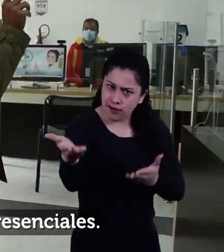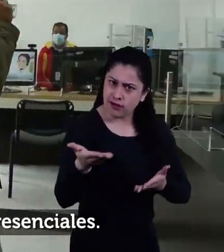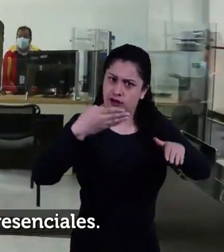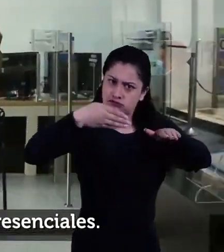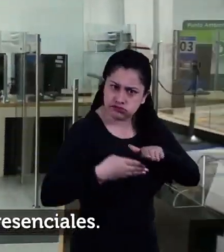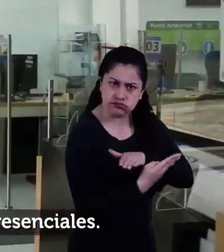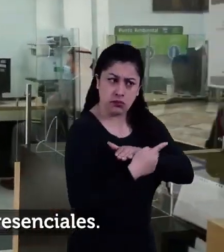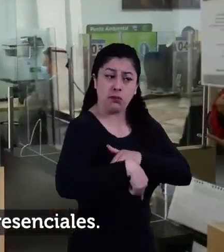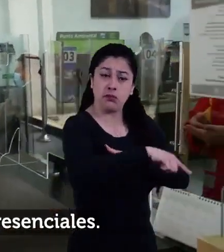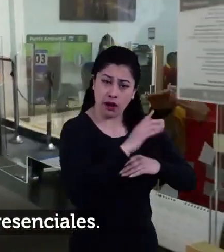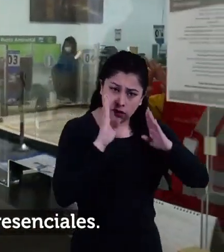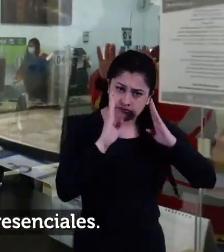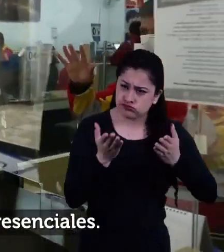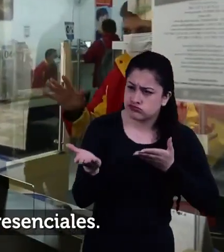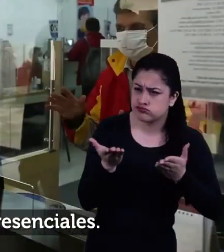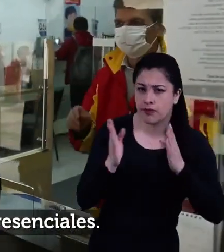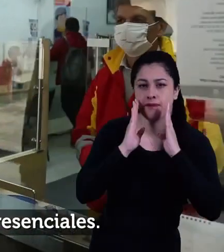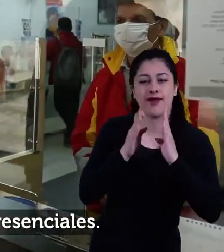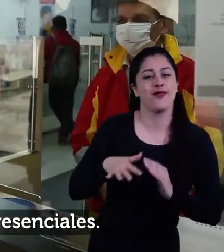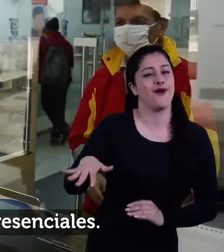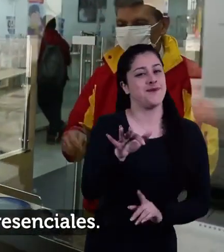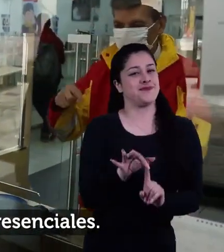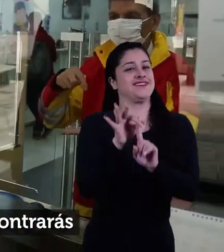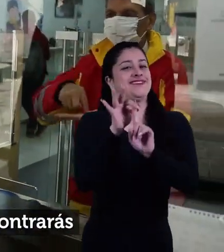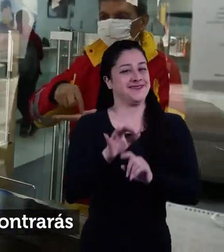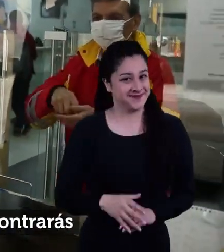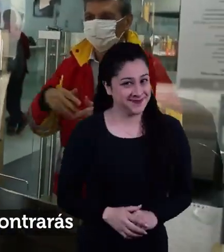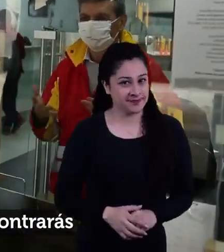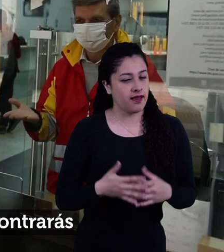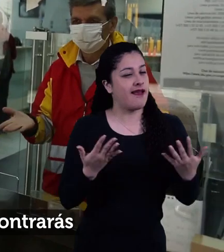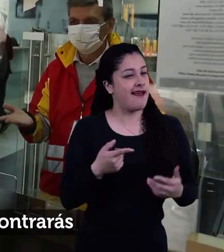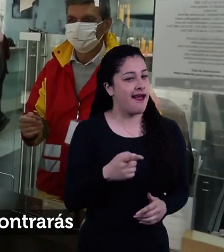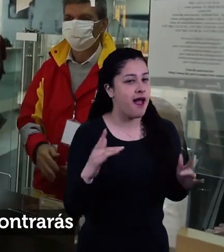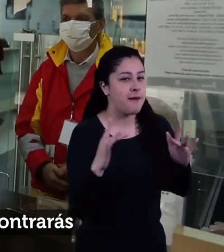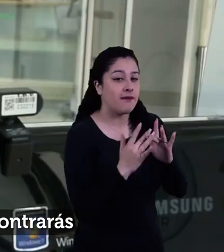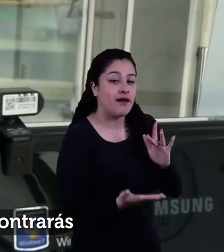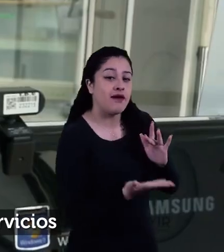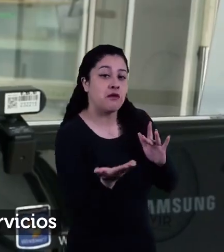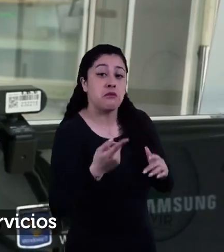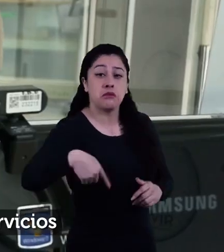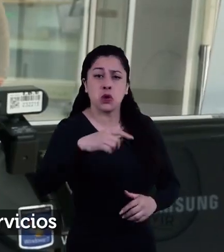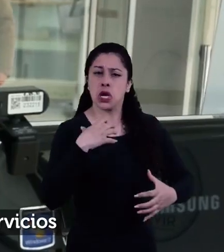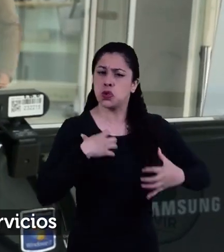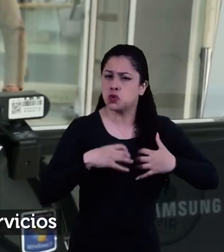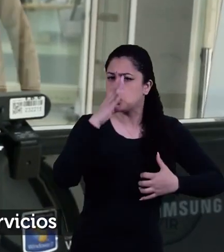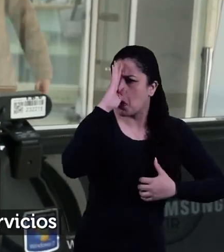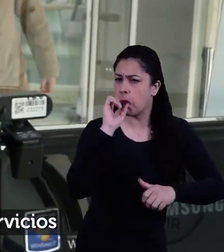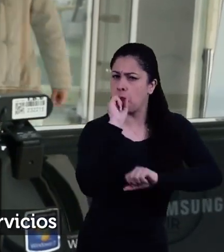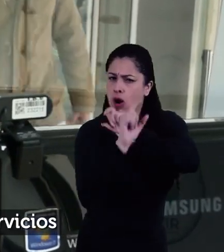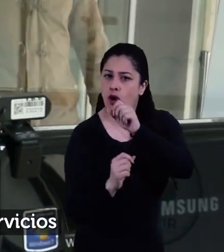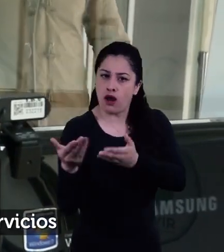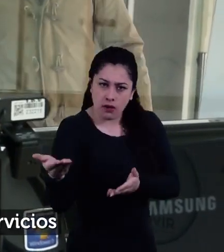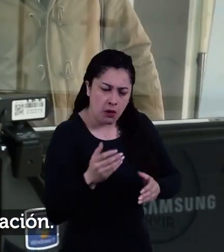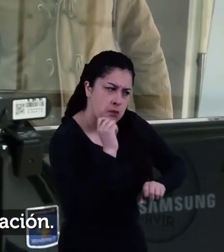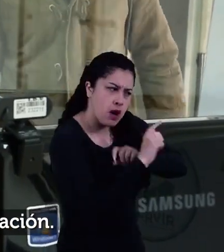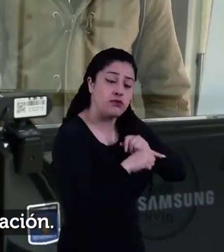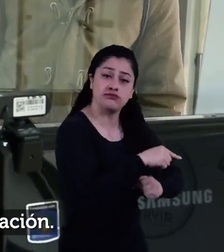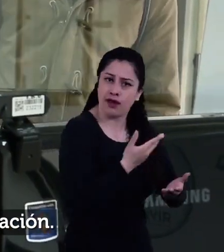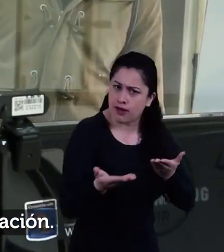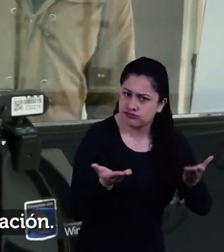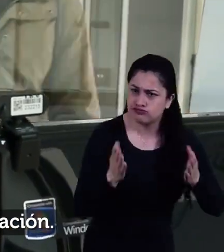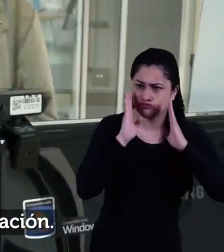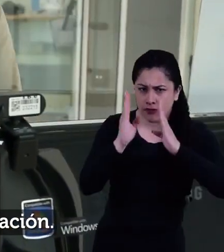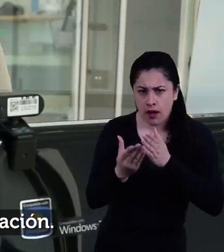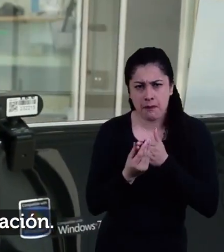atención preferencial en nuestros puntos presenciales. Tenemos un espacio donde encontrarás orientación y asesoría con servicios